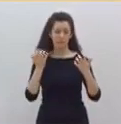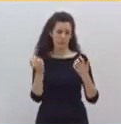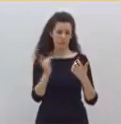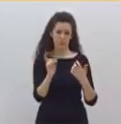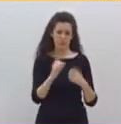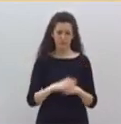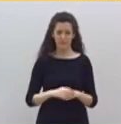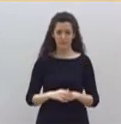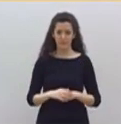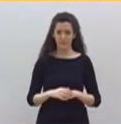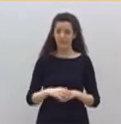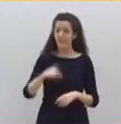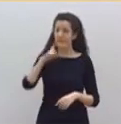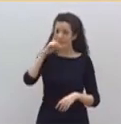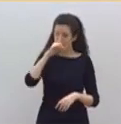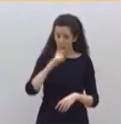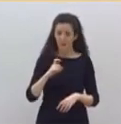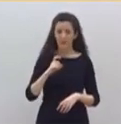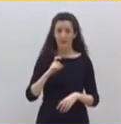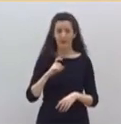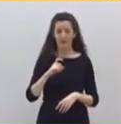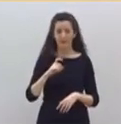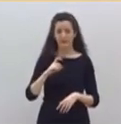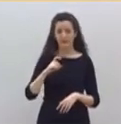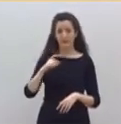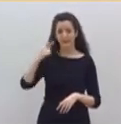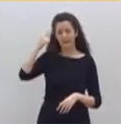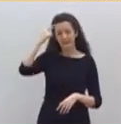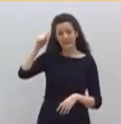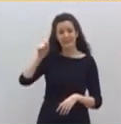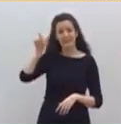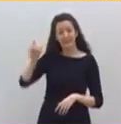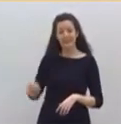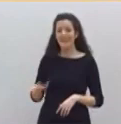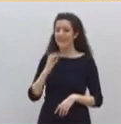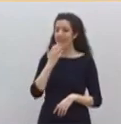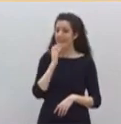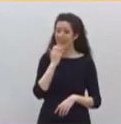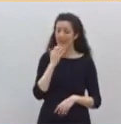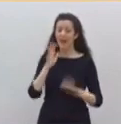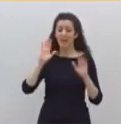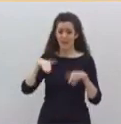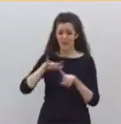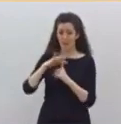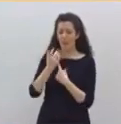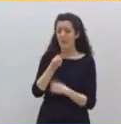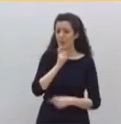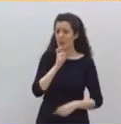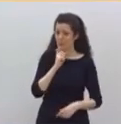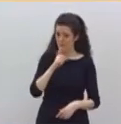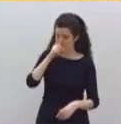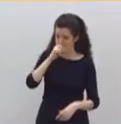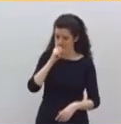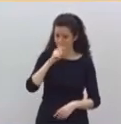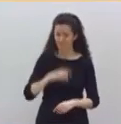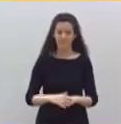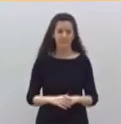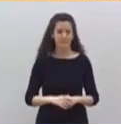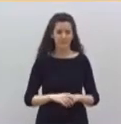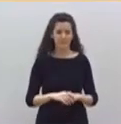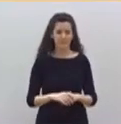recuerde siempre cómo acabó Chipras. En el tercer ámbito exigimos respeto a las libertades democráticas.